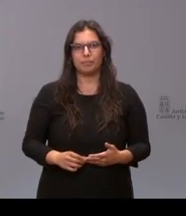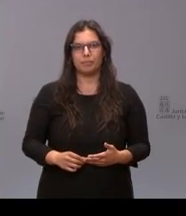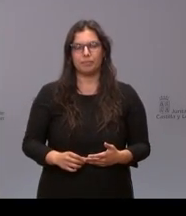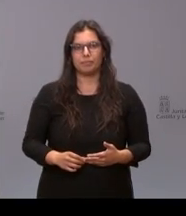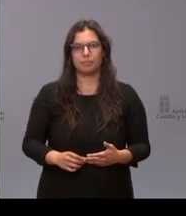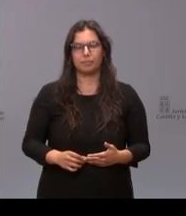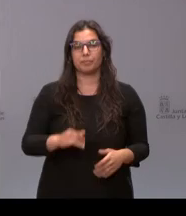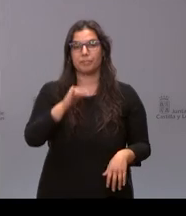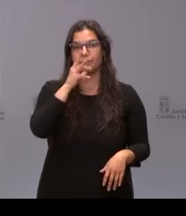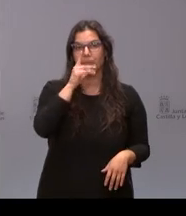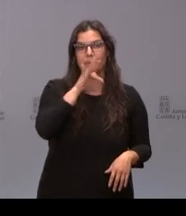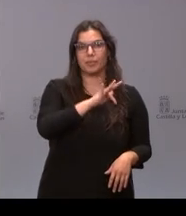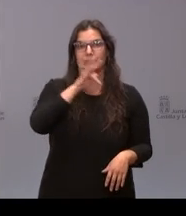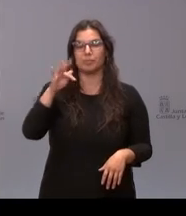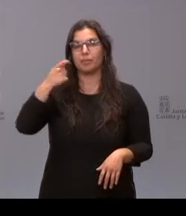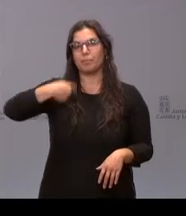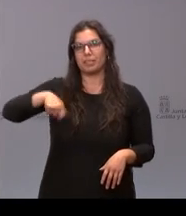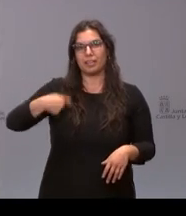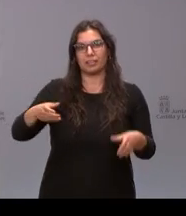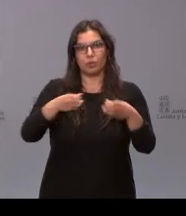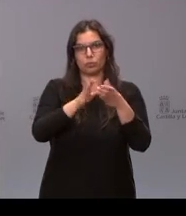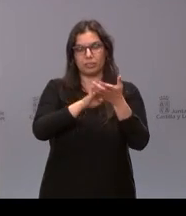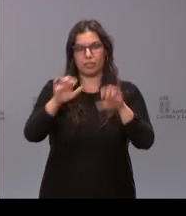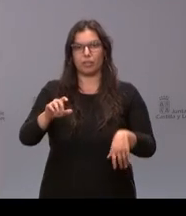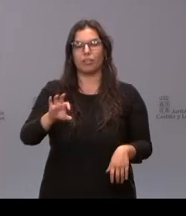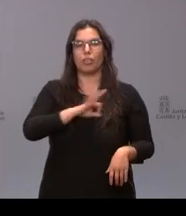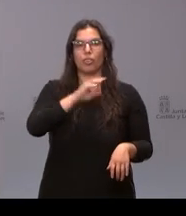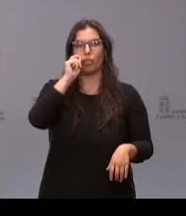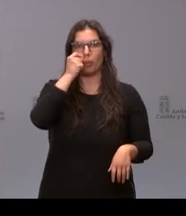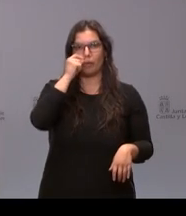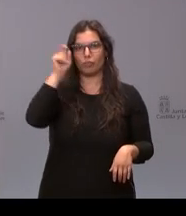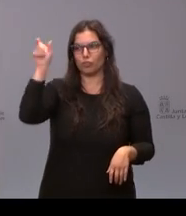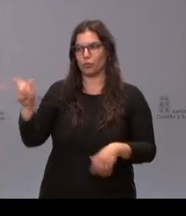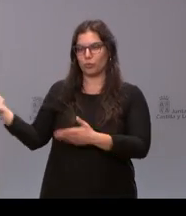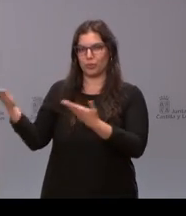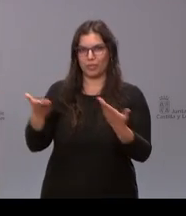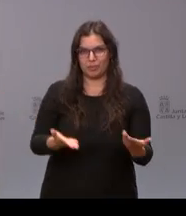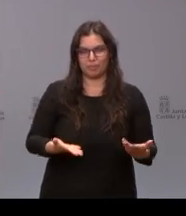a continuación interviene el presidente de la junta de Castilla y León don Alfonso Fernández Mañueco cuando quiera